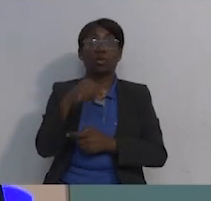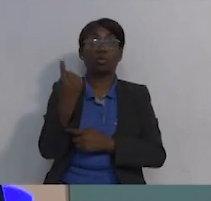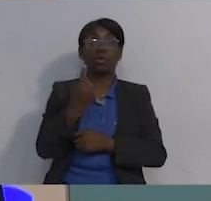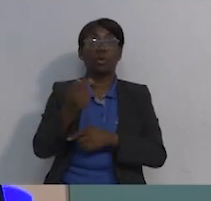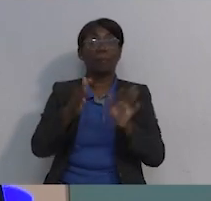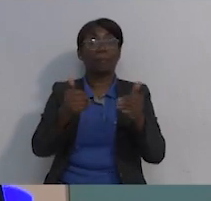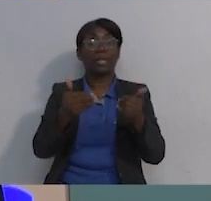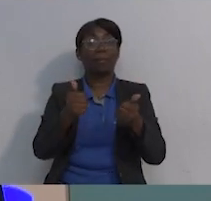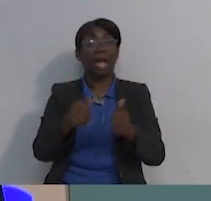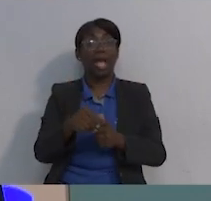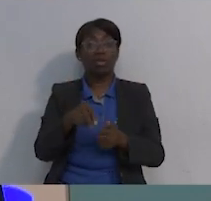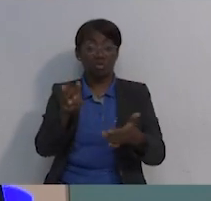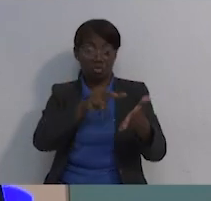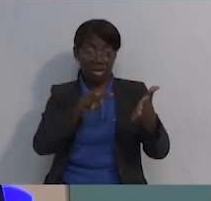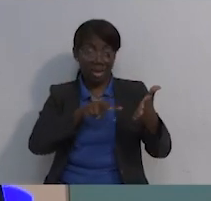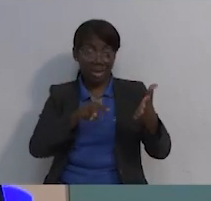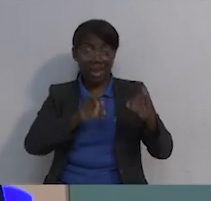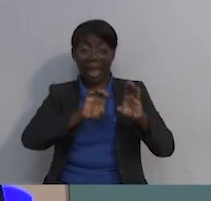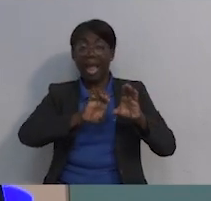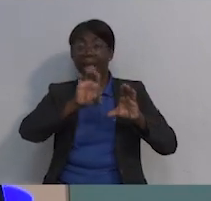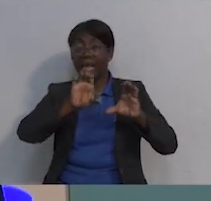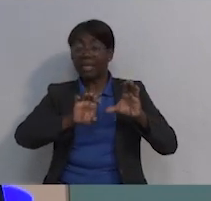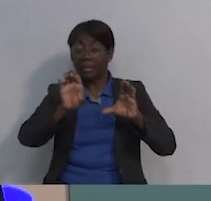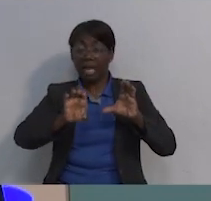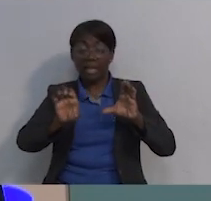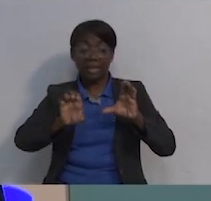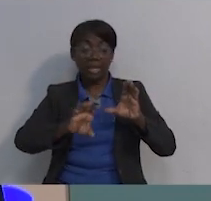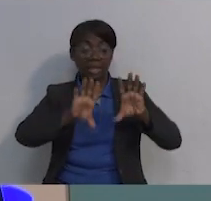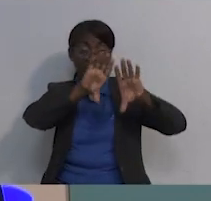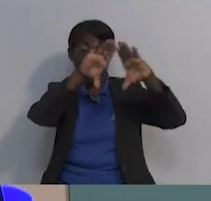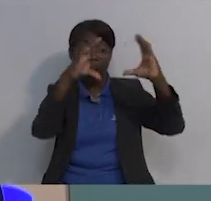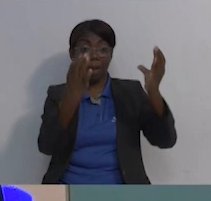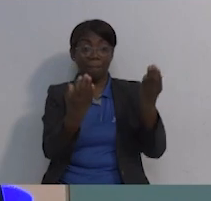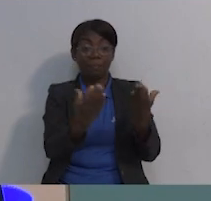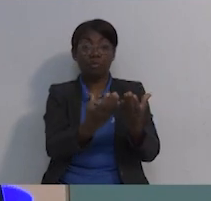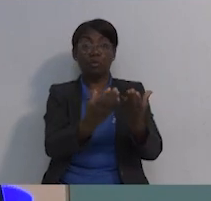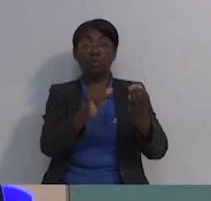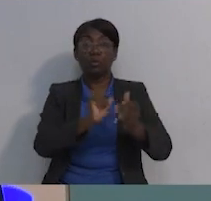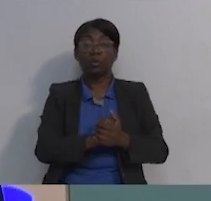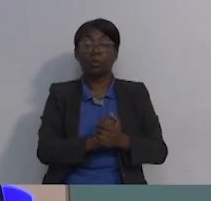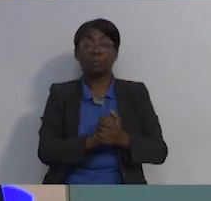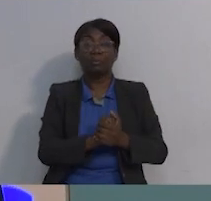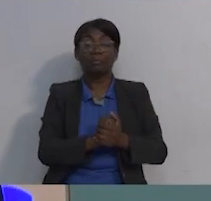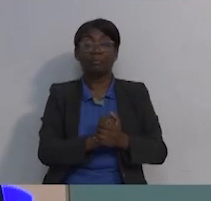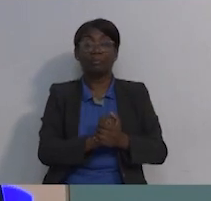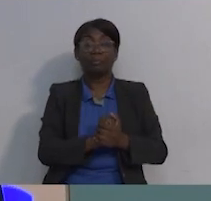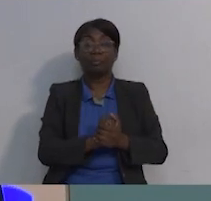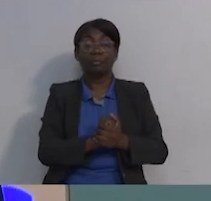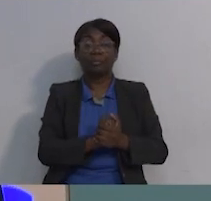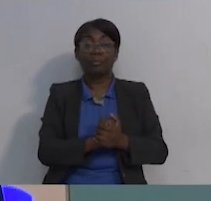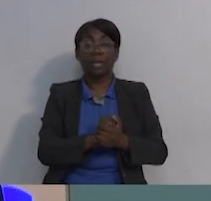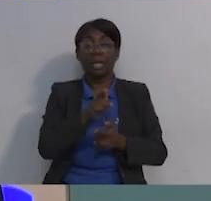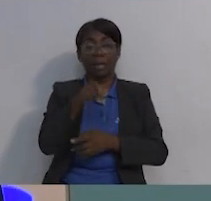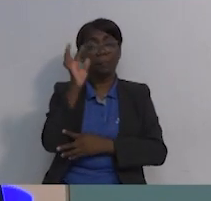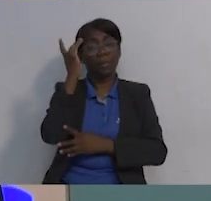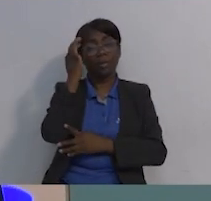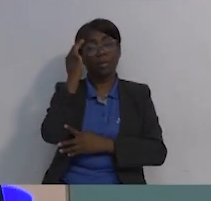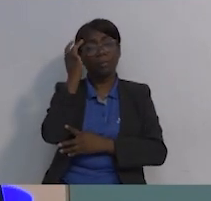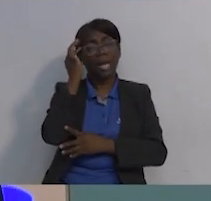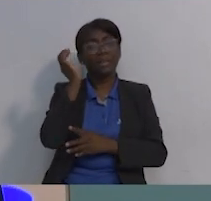no solamente en Panamá, porque estuve leyendo estadísticas a nivel mundial también, entonces